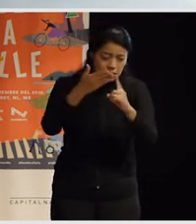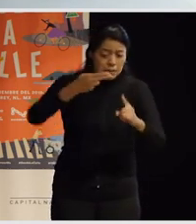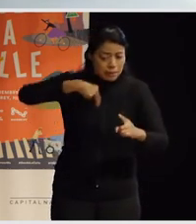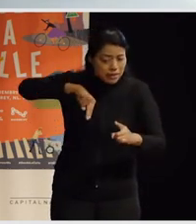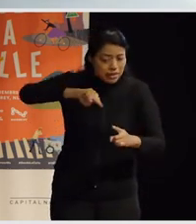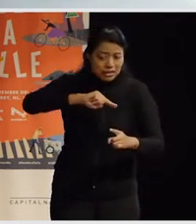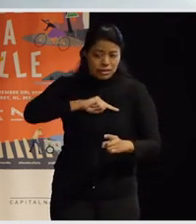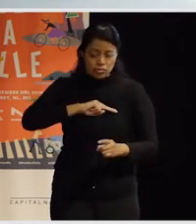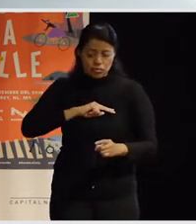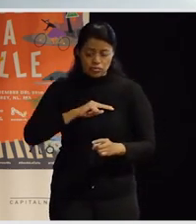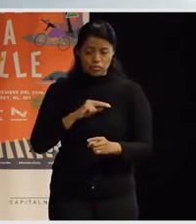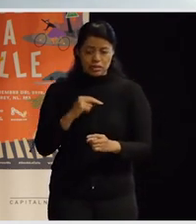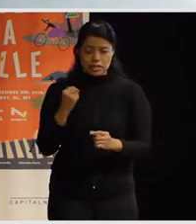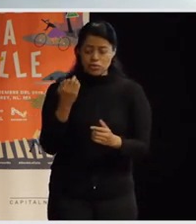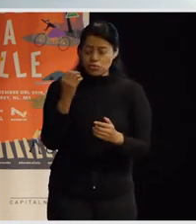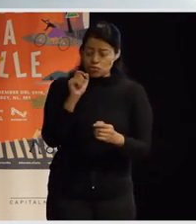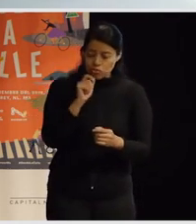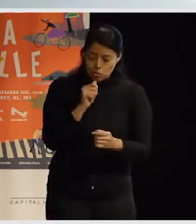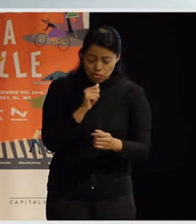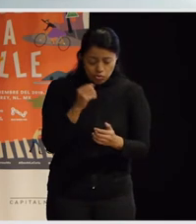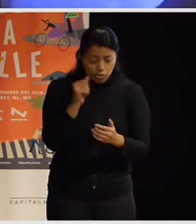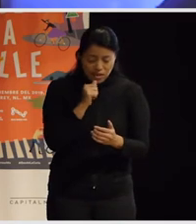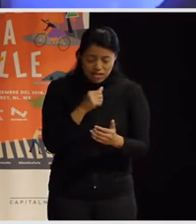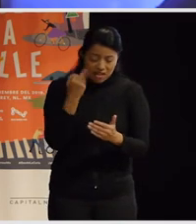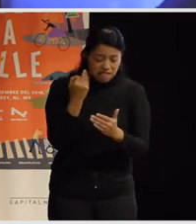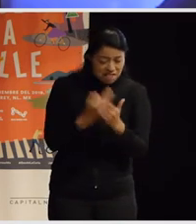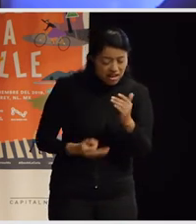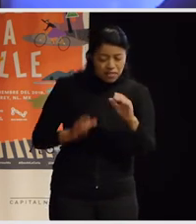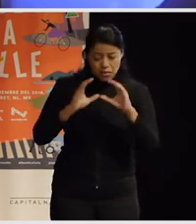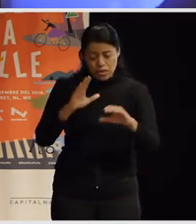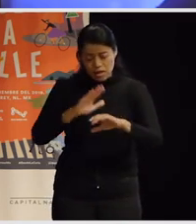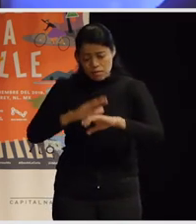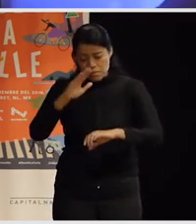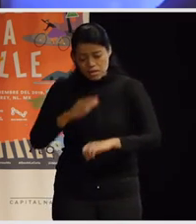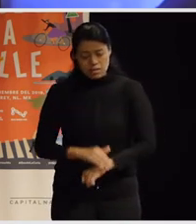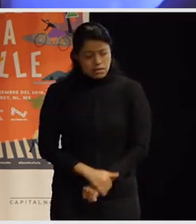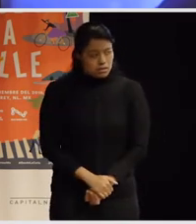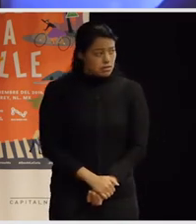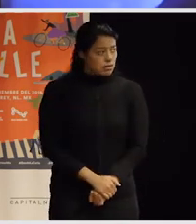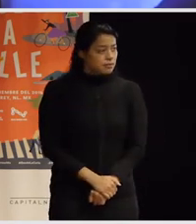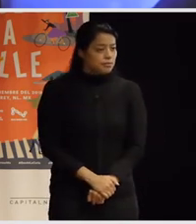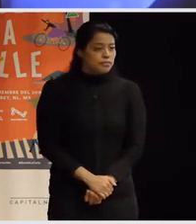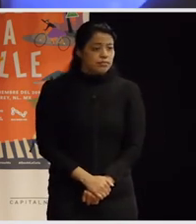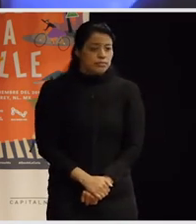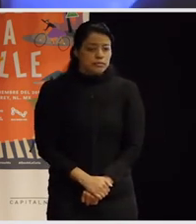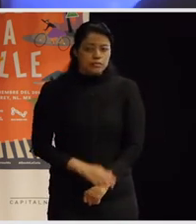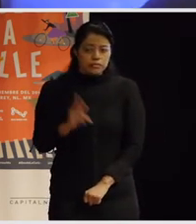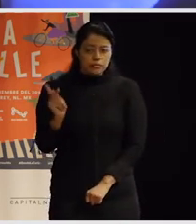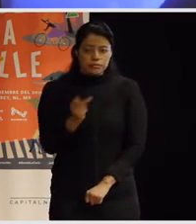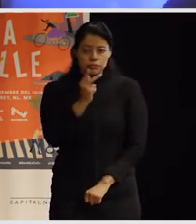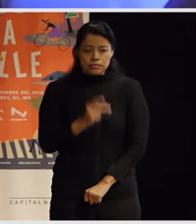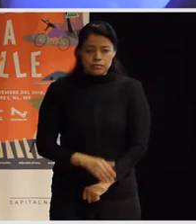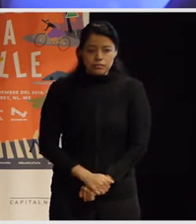son las que deberían ser, ¿no? Muchas gracias. ¿Otra pregunta o comentario?